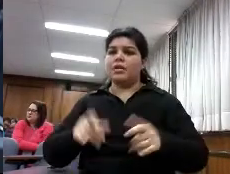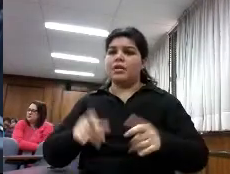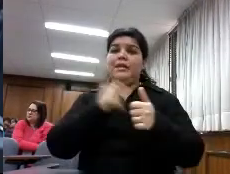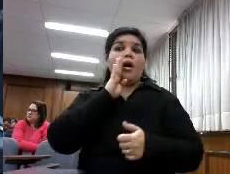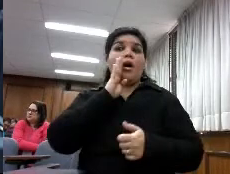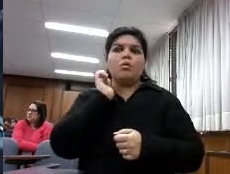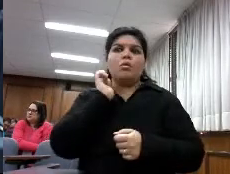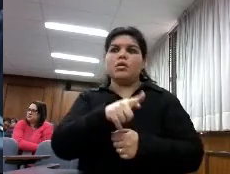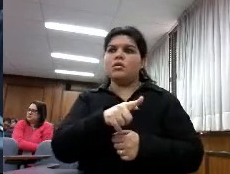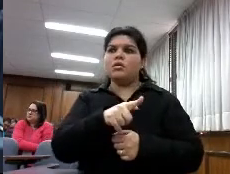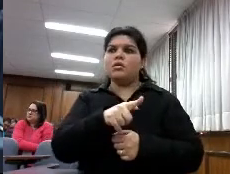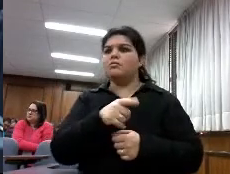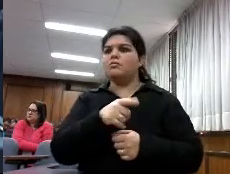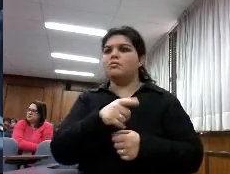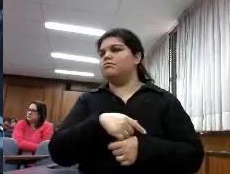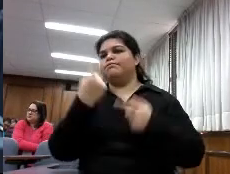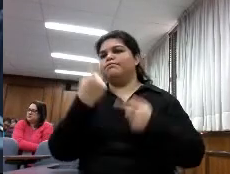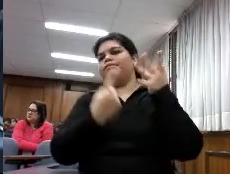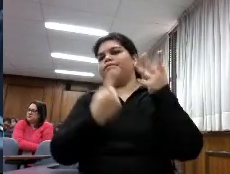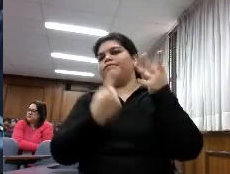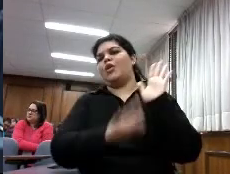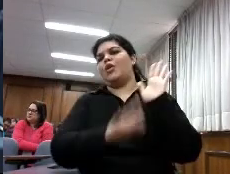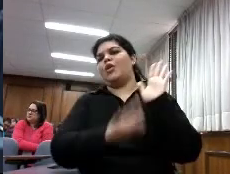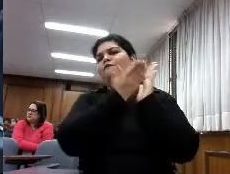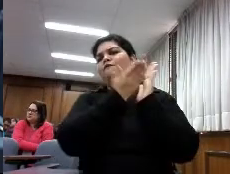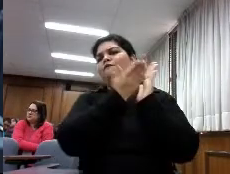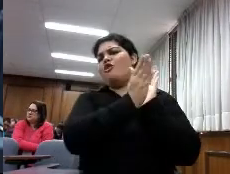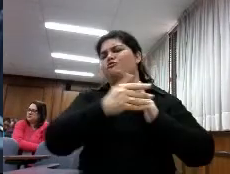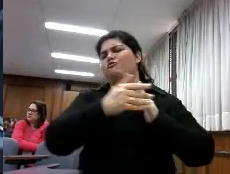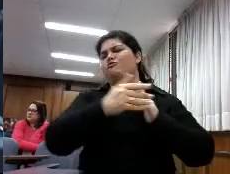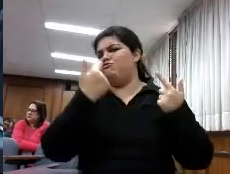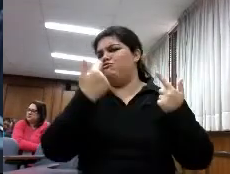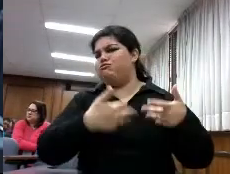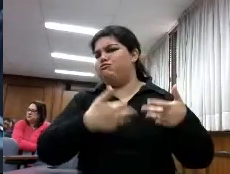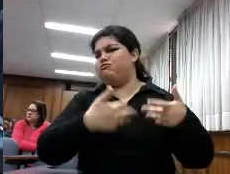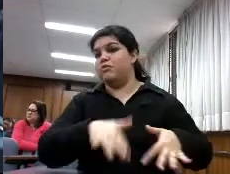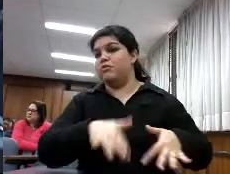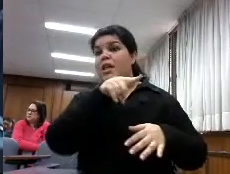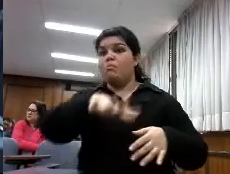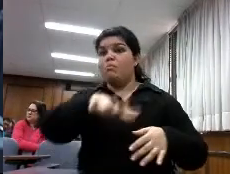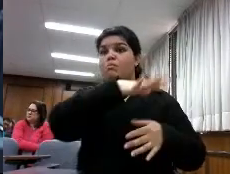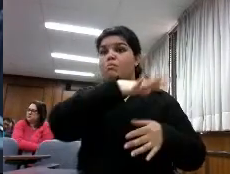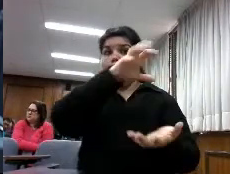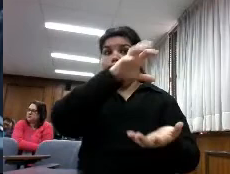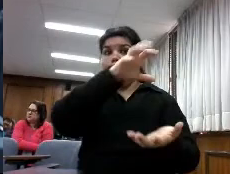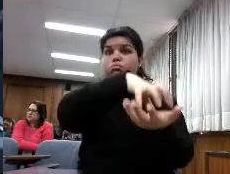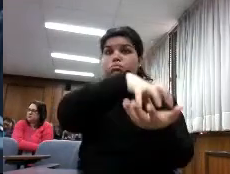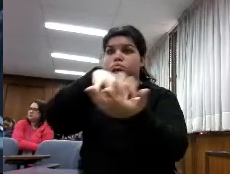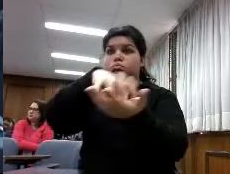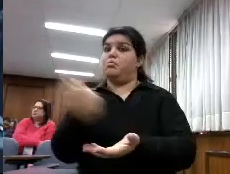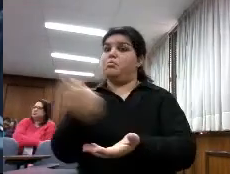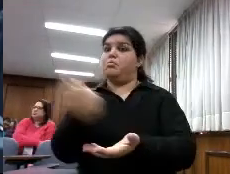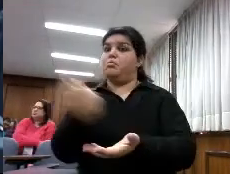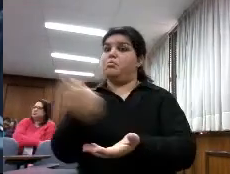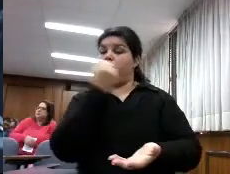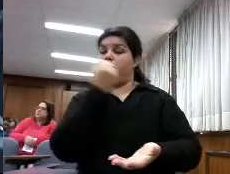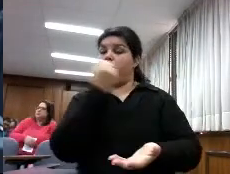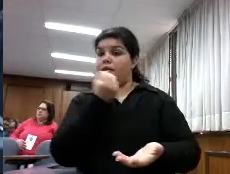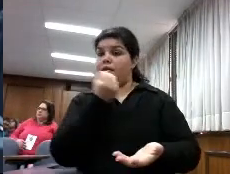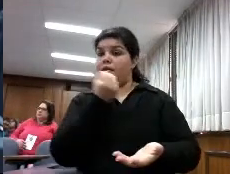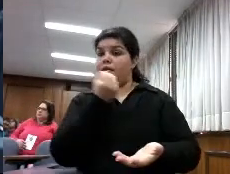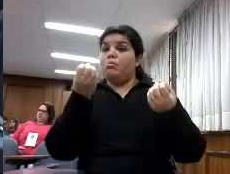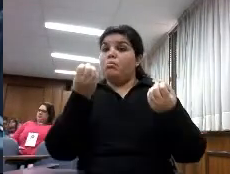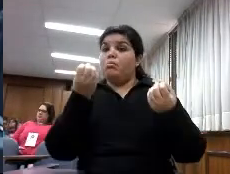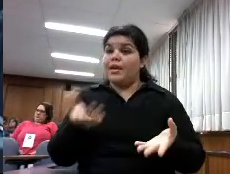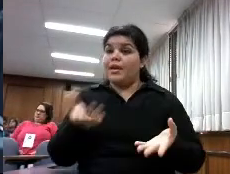y bibliotecas importantes ¿por qué? porque muchas de esas bibliotecas estaban trabajando con la gran plataforma con Overdrive